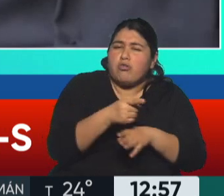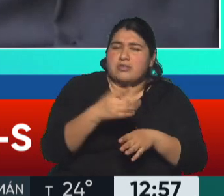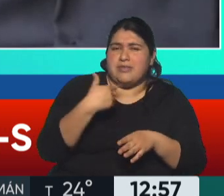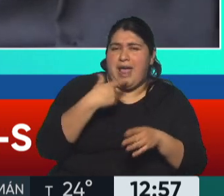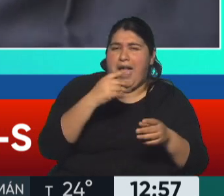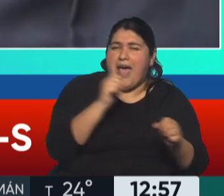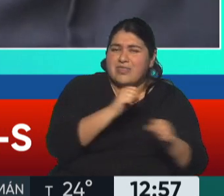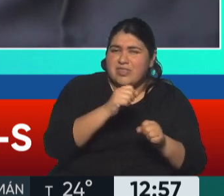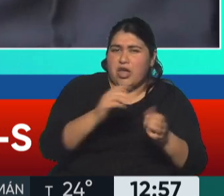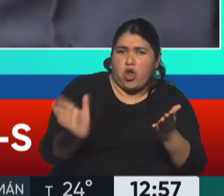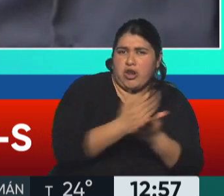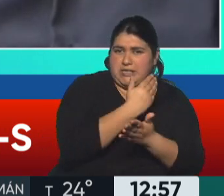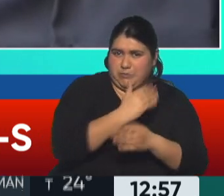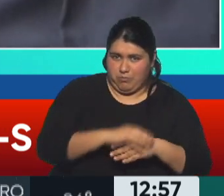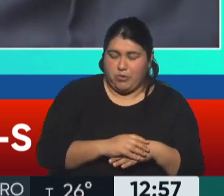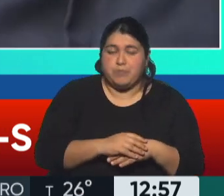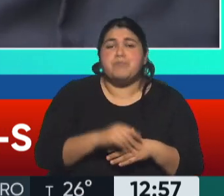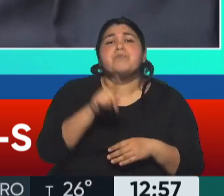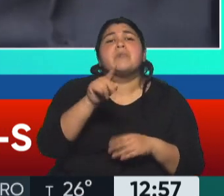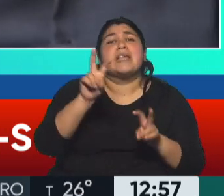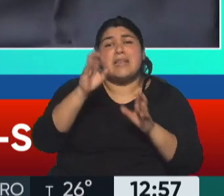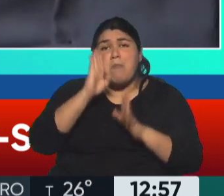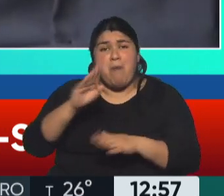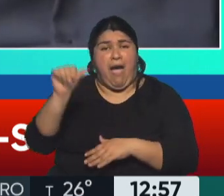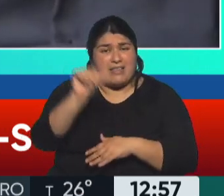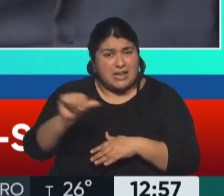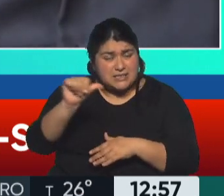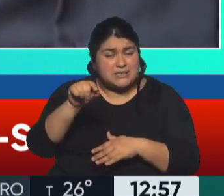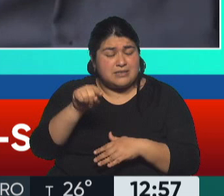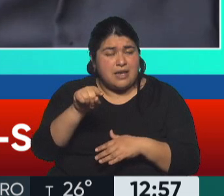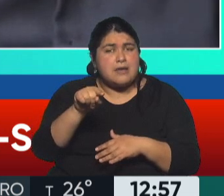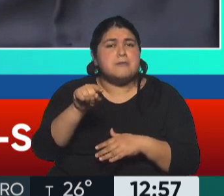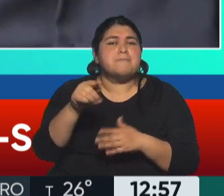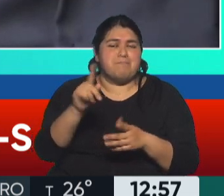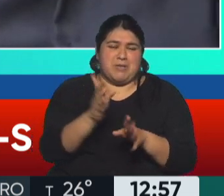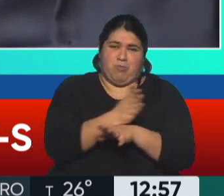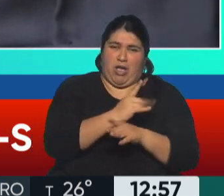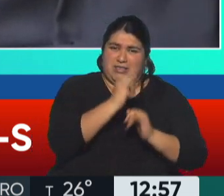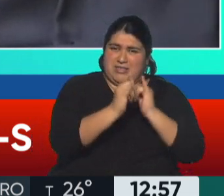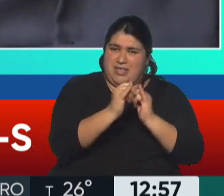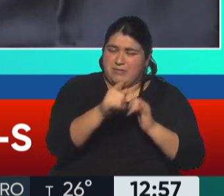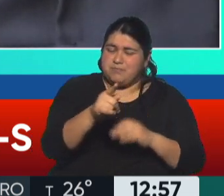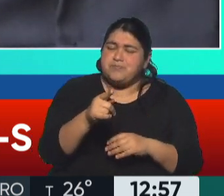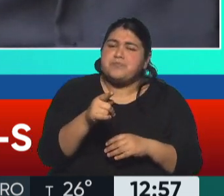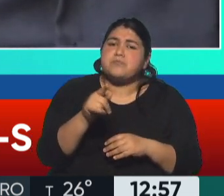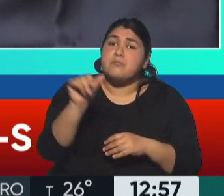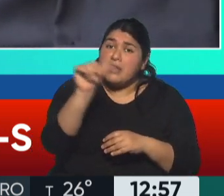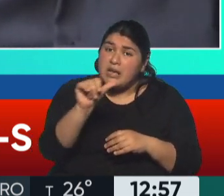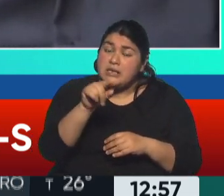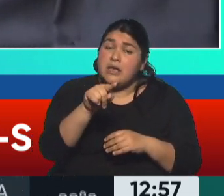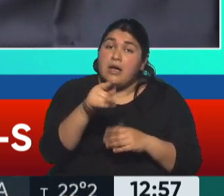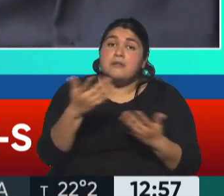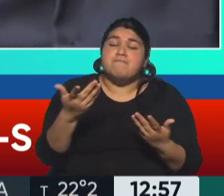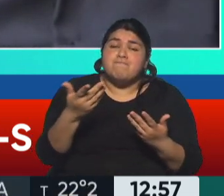ahora menos que ver con Afganistán, que era el caso anterior, y la guerra